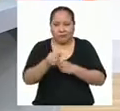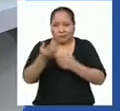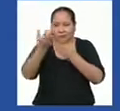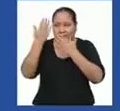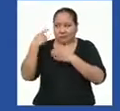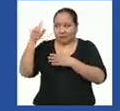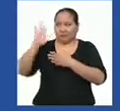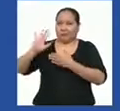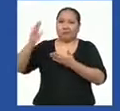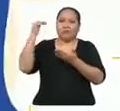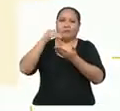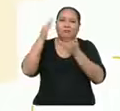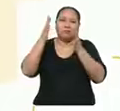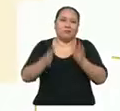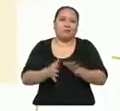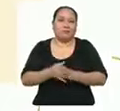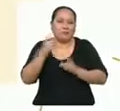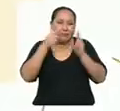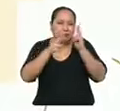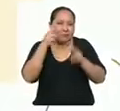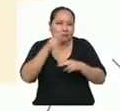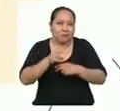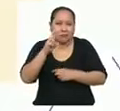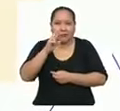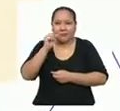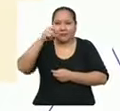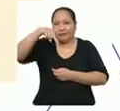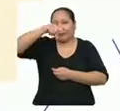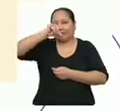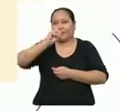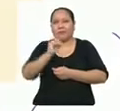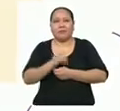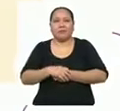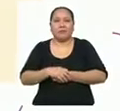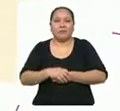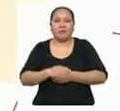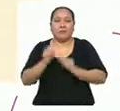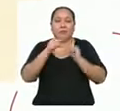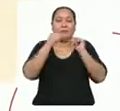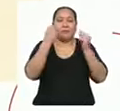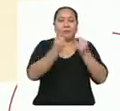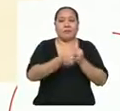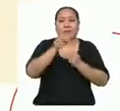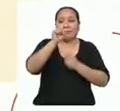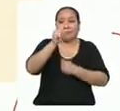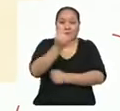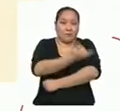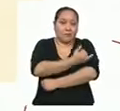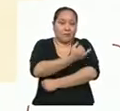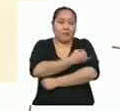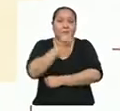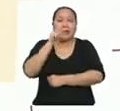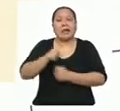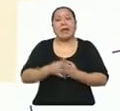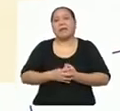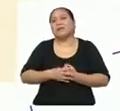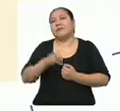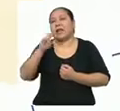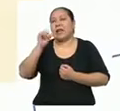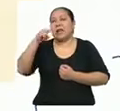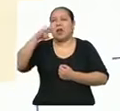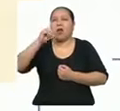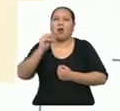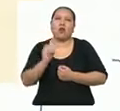previo de sus estudiantes, calcularé el rango. Para la sección A del nivel inicial, el rango sería